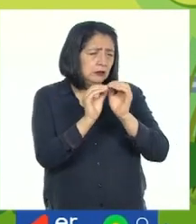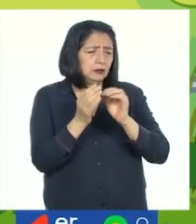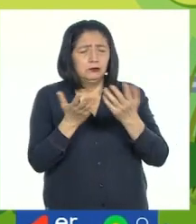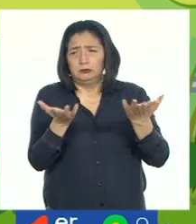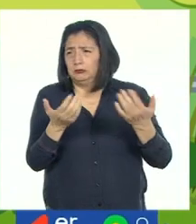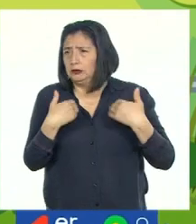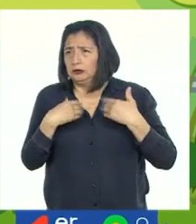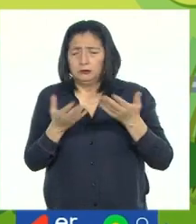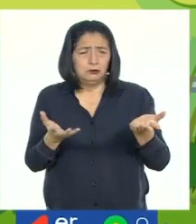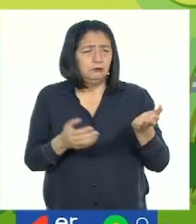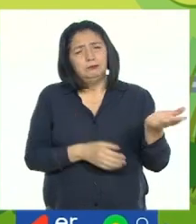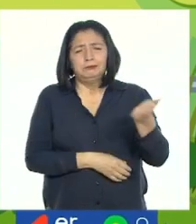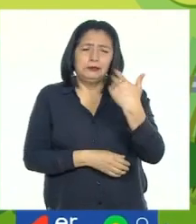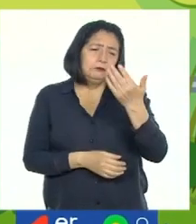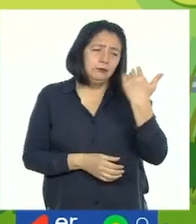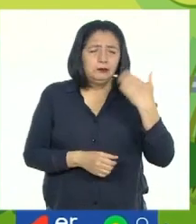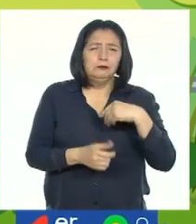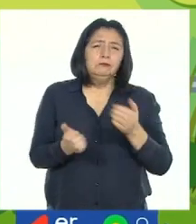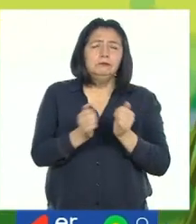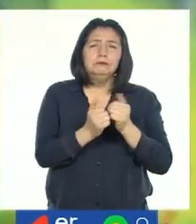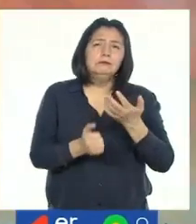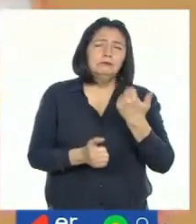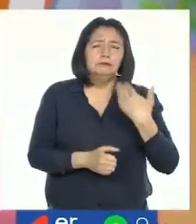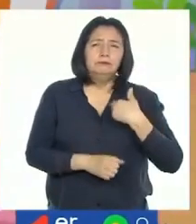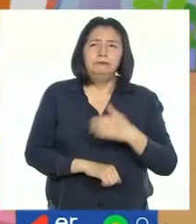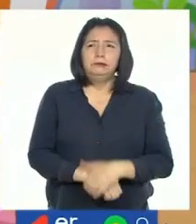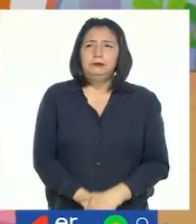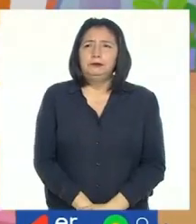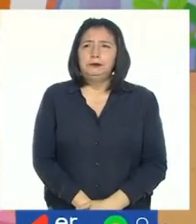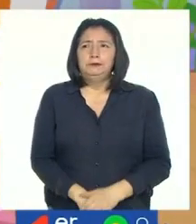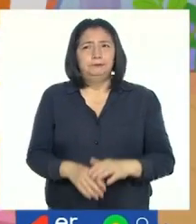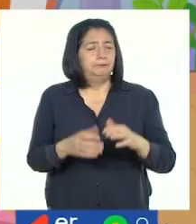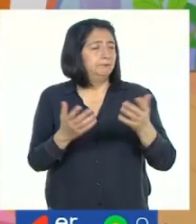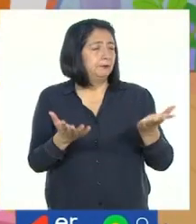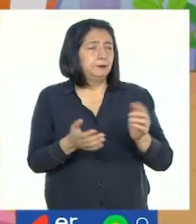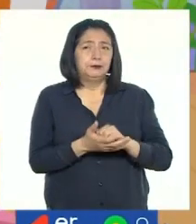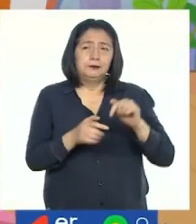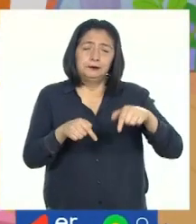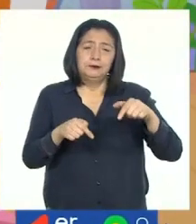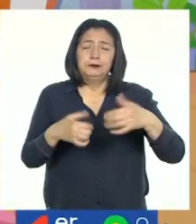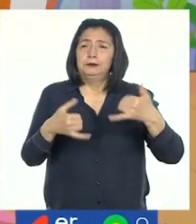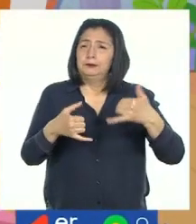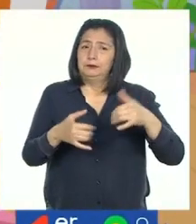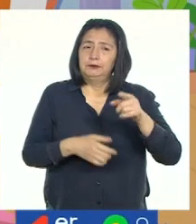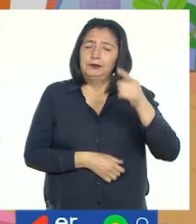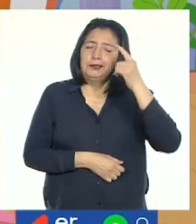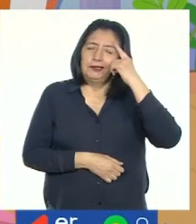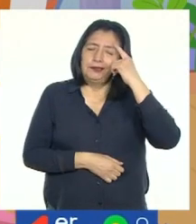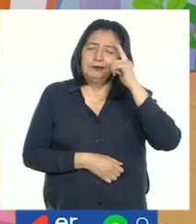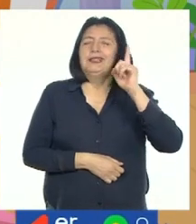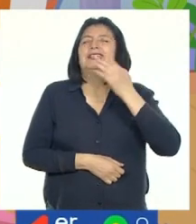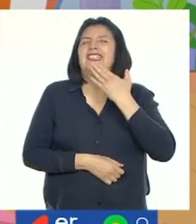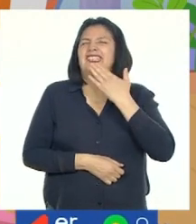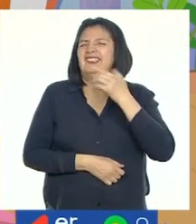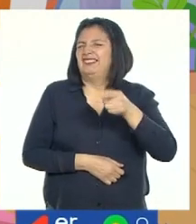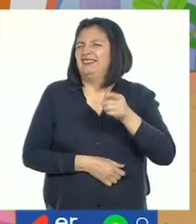con lo que tenemos aquí. Vengan conmigo. Muy bien. Este es el juego de Adivina Quién.